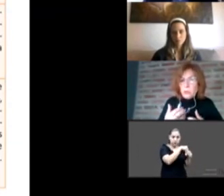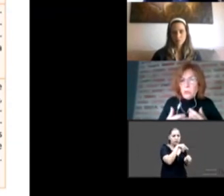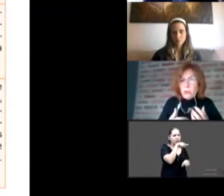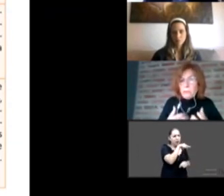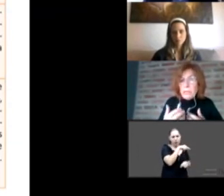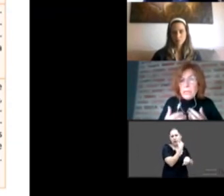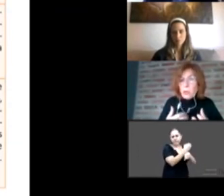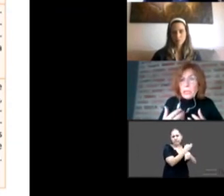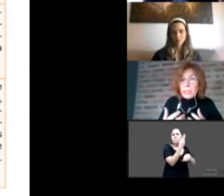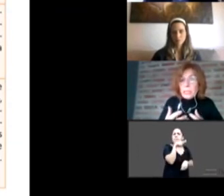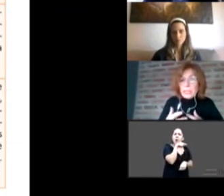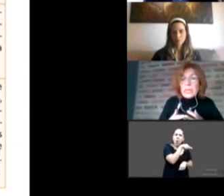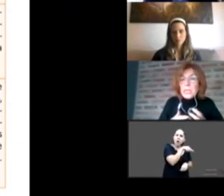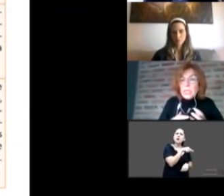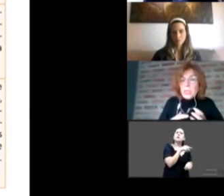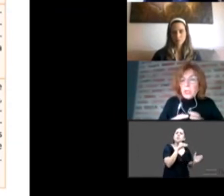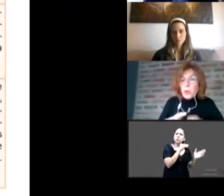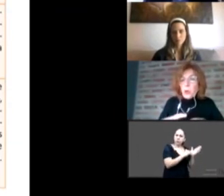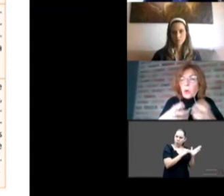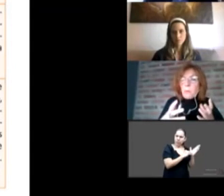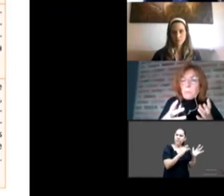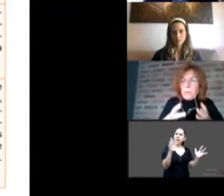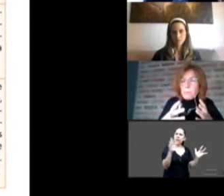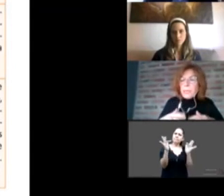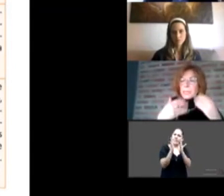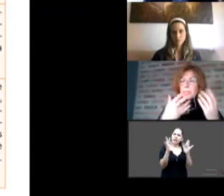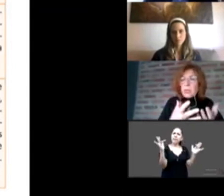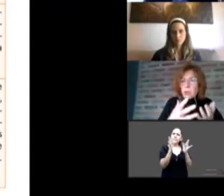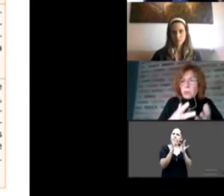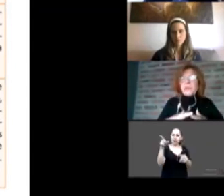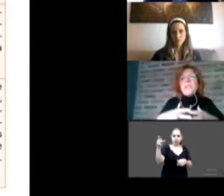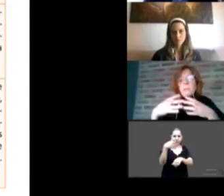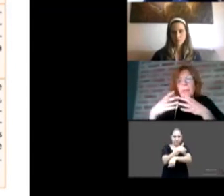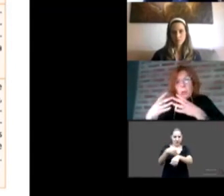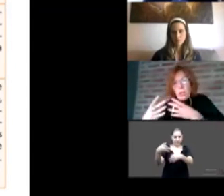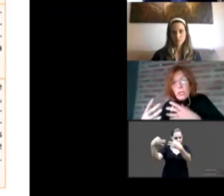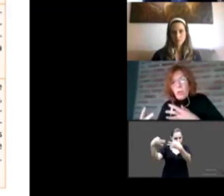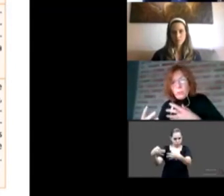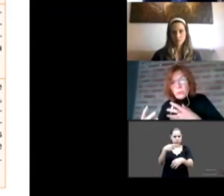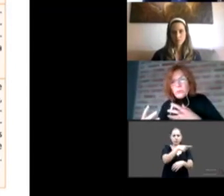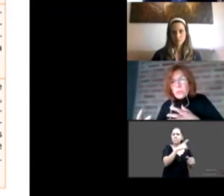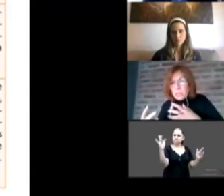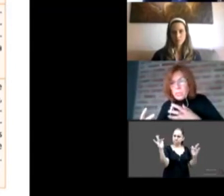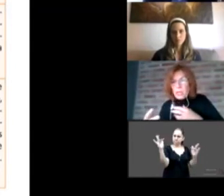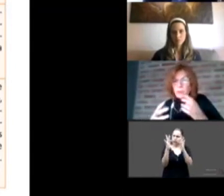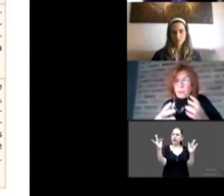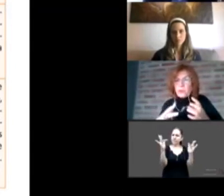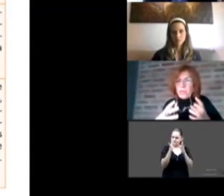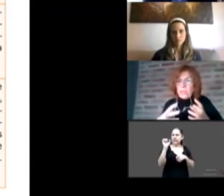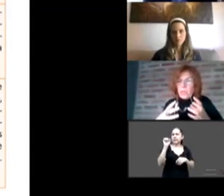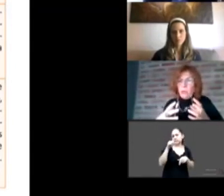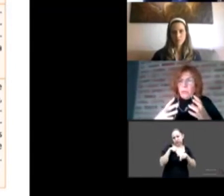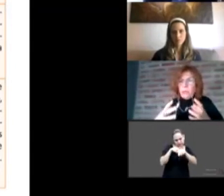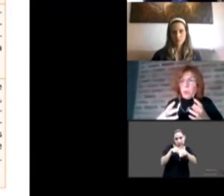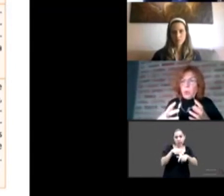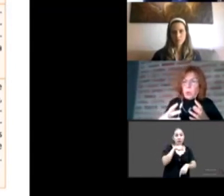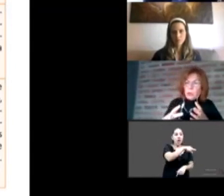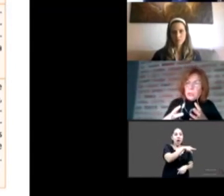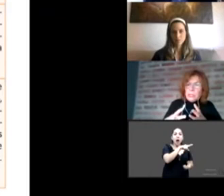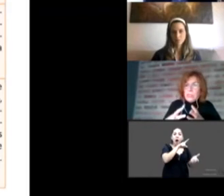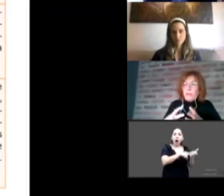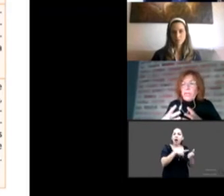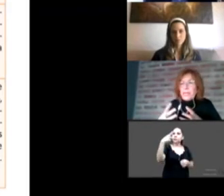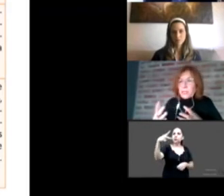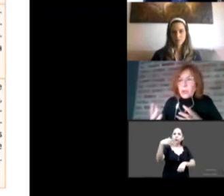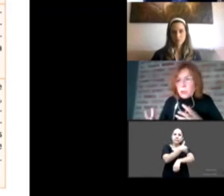con su familia de origen, no rompe el parentesco, sin embargo, en la adopción sí, en la adopción se crea un vínculo